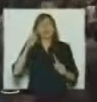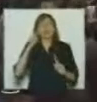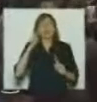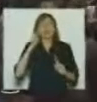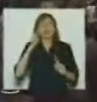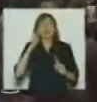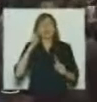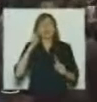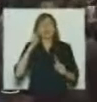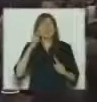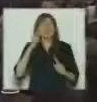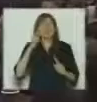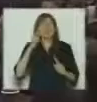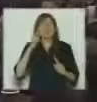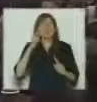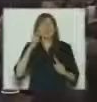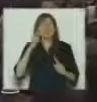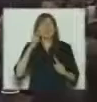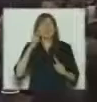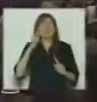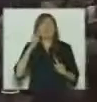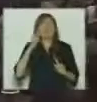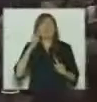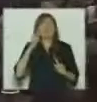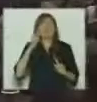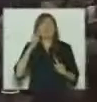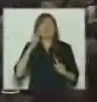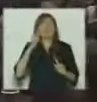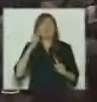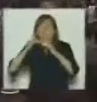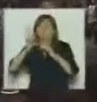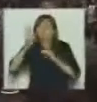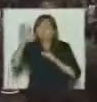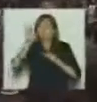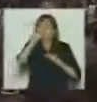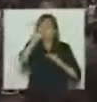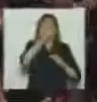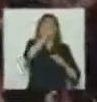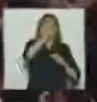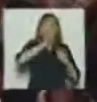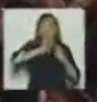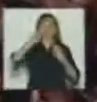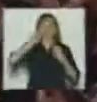que construir para cubrir la totalidad del territorio nacional.